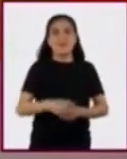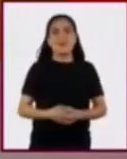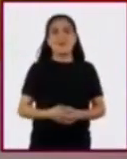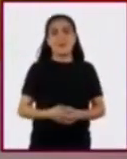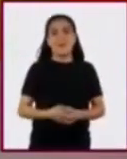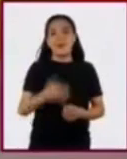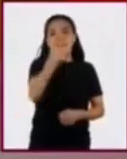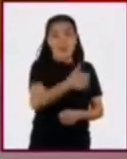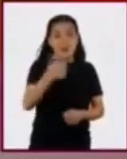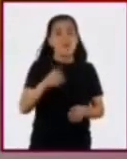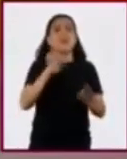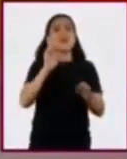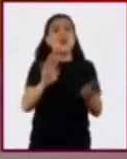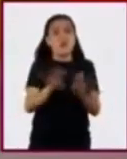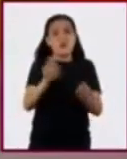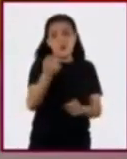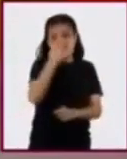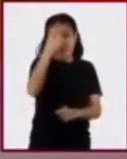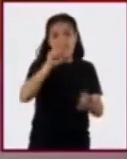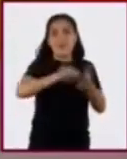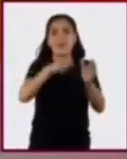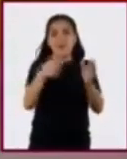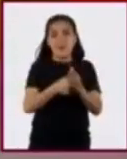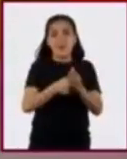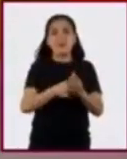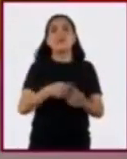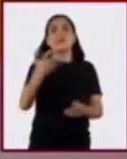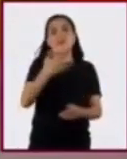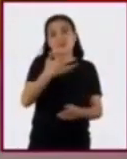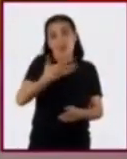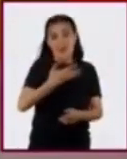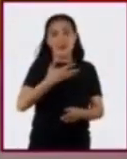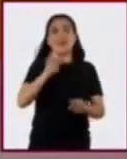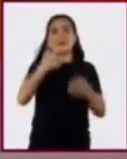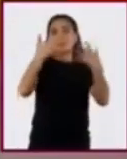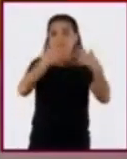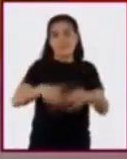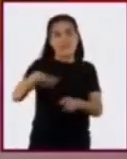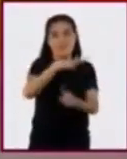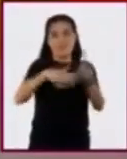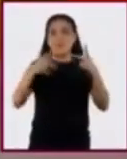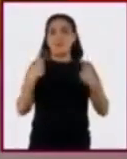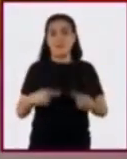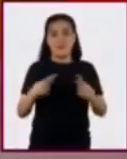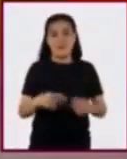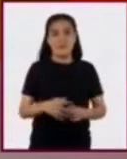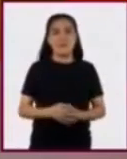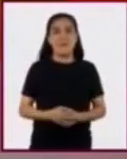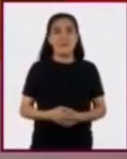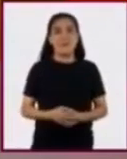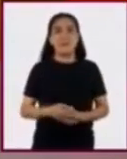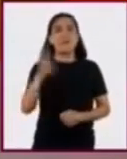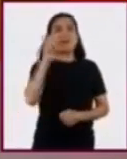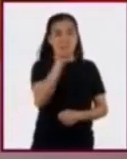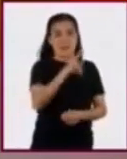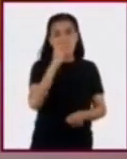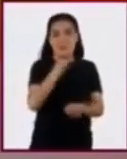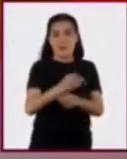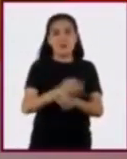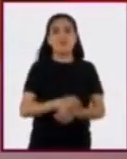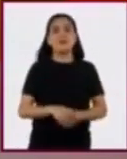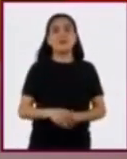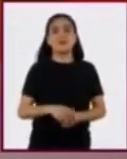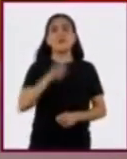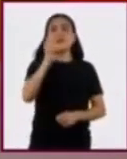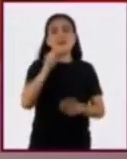Cada creación técnica tiene una función en la sociedad. Veamos ahora qué